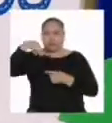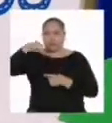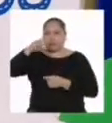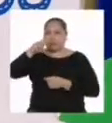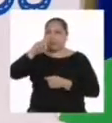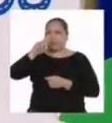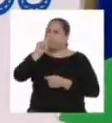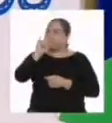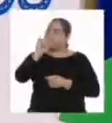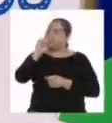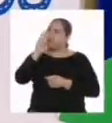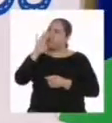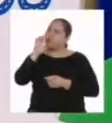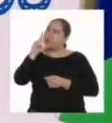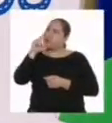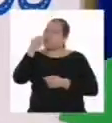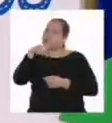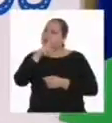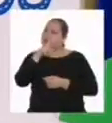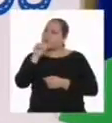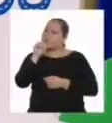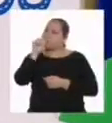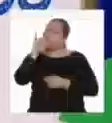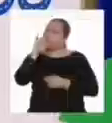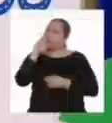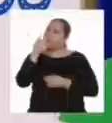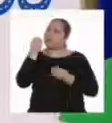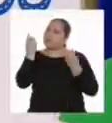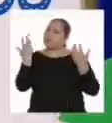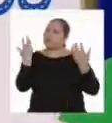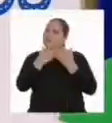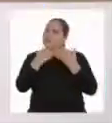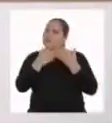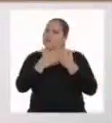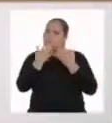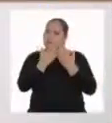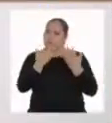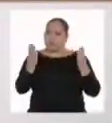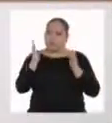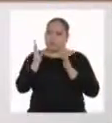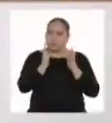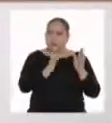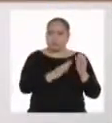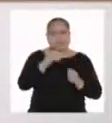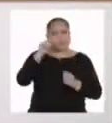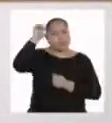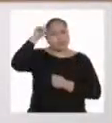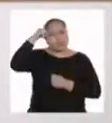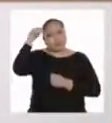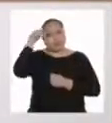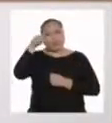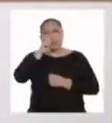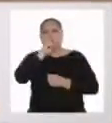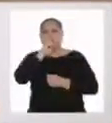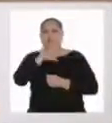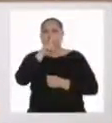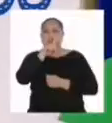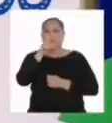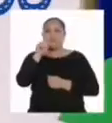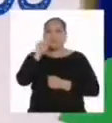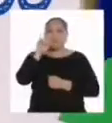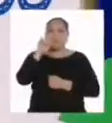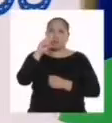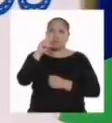Matías, Belén y Zahid, ¿cómo podemos relacionarlas con los factores de producción? ¿Recuerdas lo que mencionó